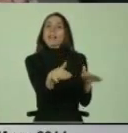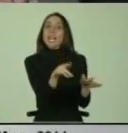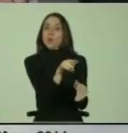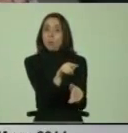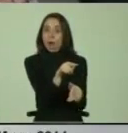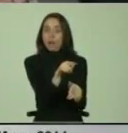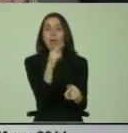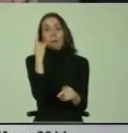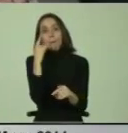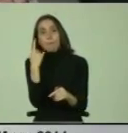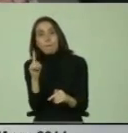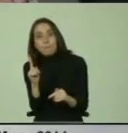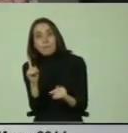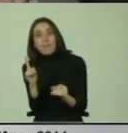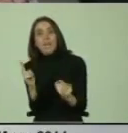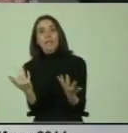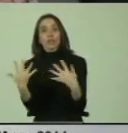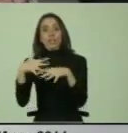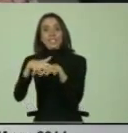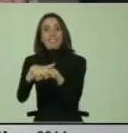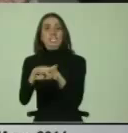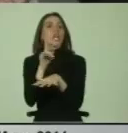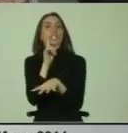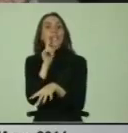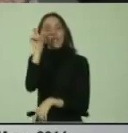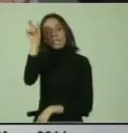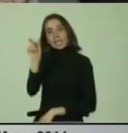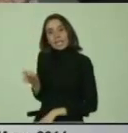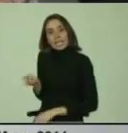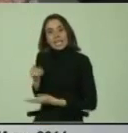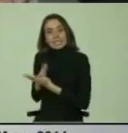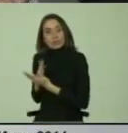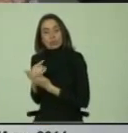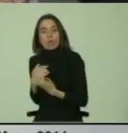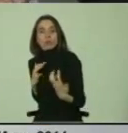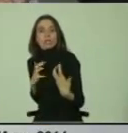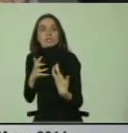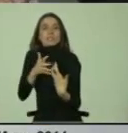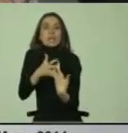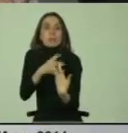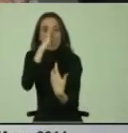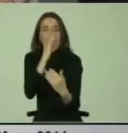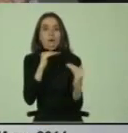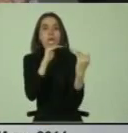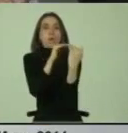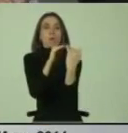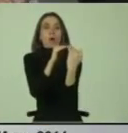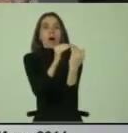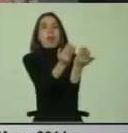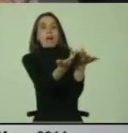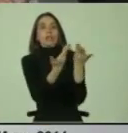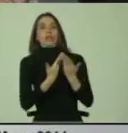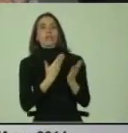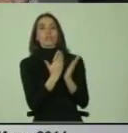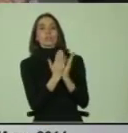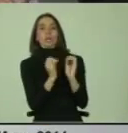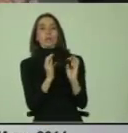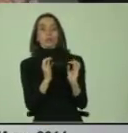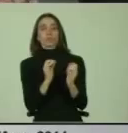integración son los estudiantes los que se tienen que adaptar o asimilar a la oferta educativa disponible,